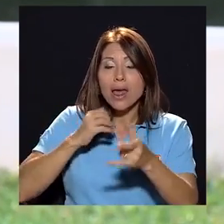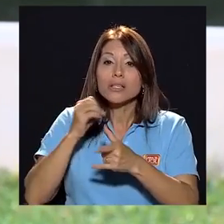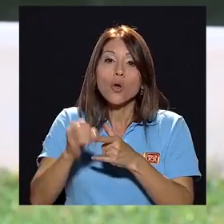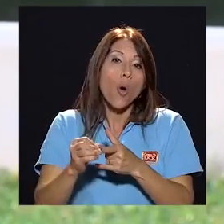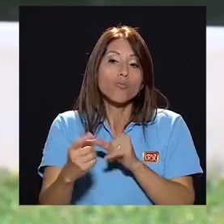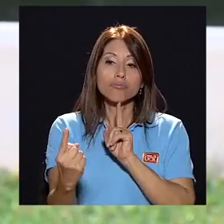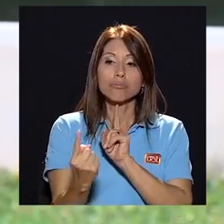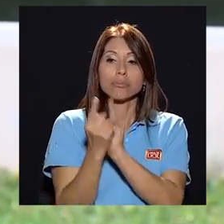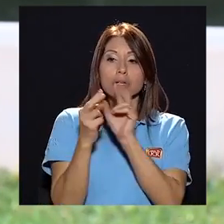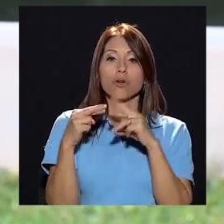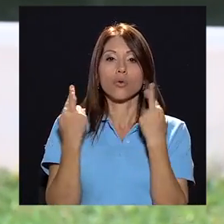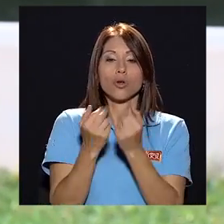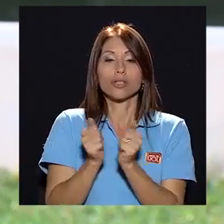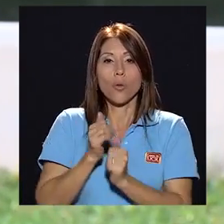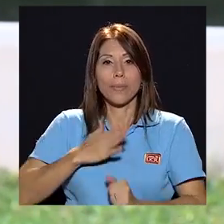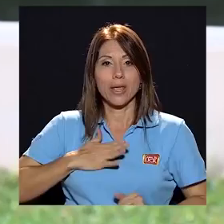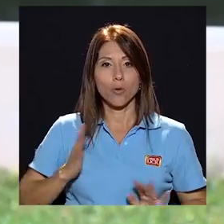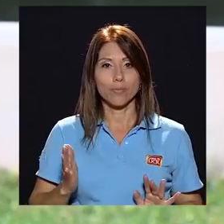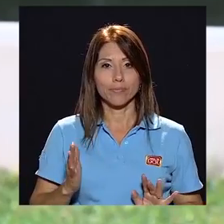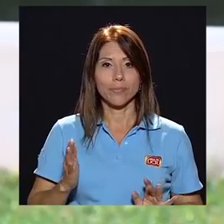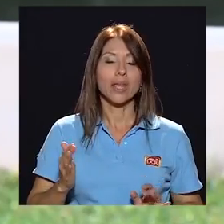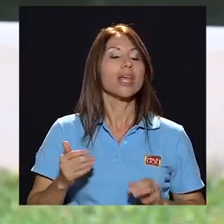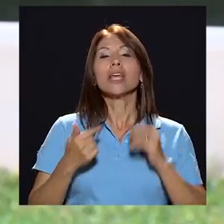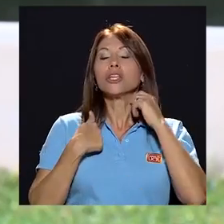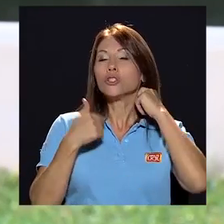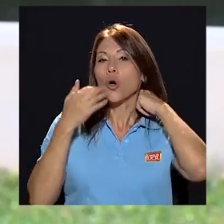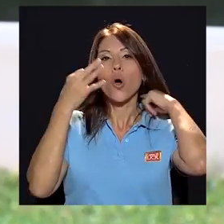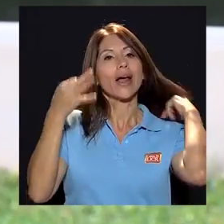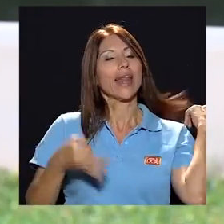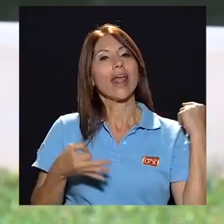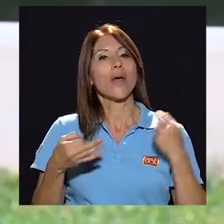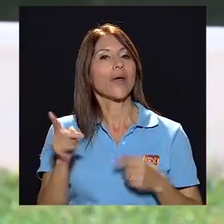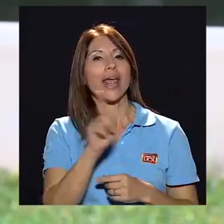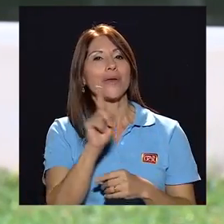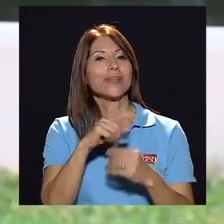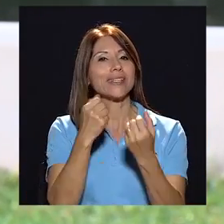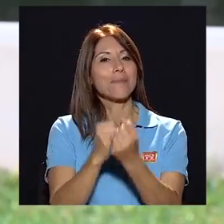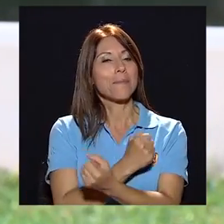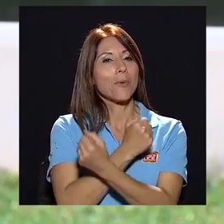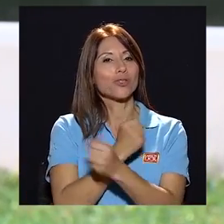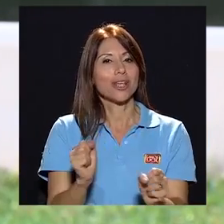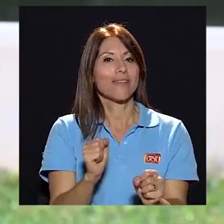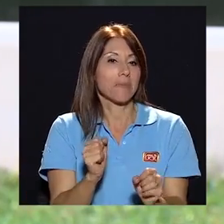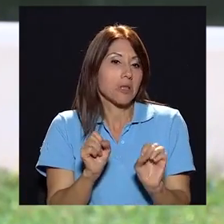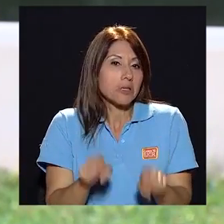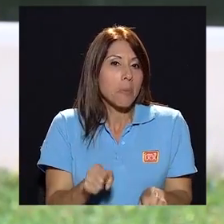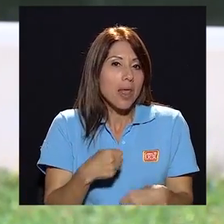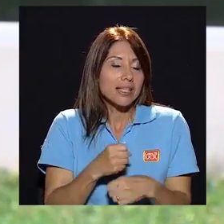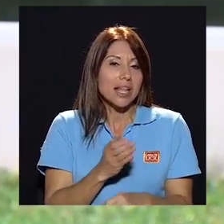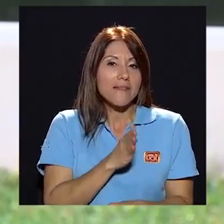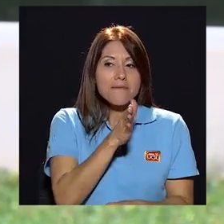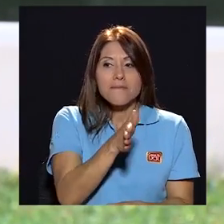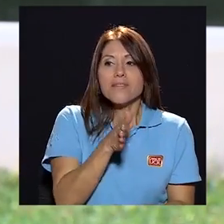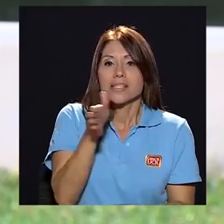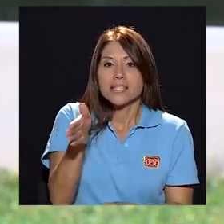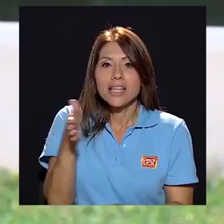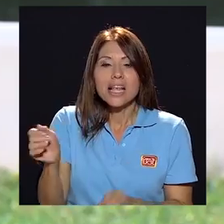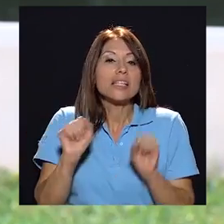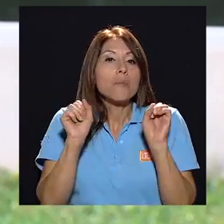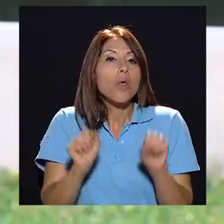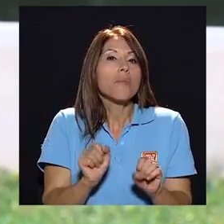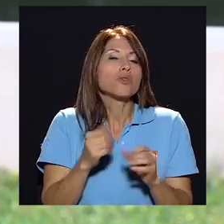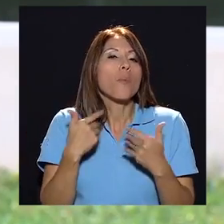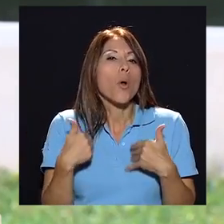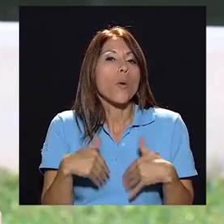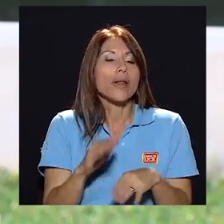reuniones para conmigo ¿verdad? y definitivamente no creo que esté imposible hacer visitas y programarlas por lo menos cada